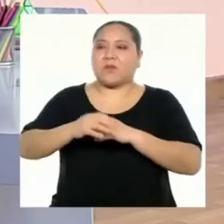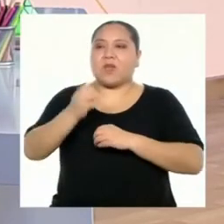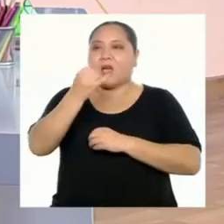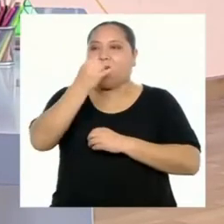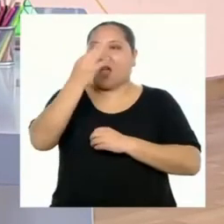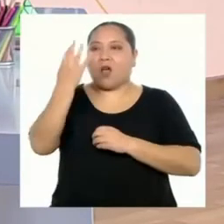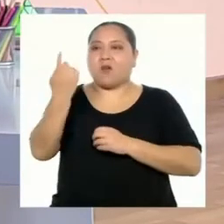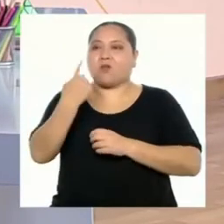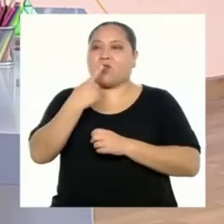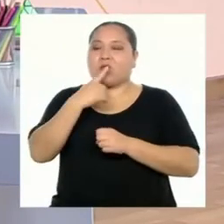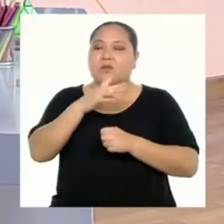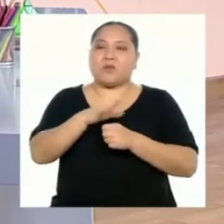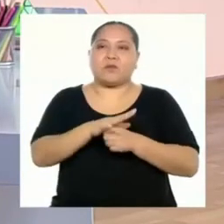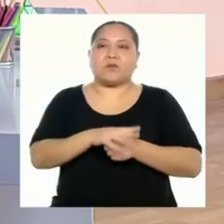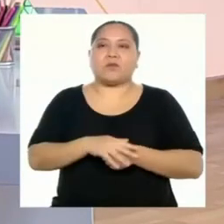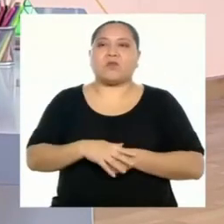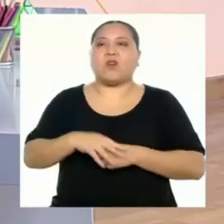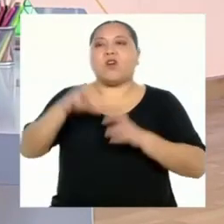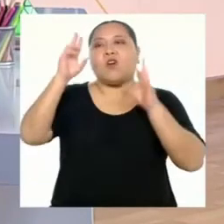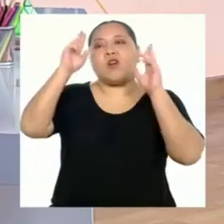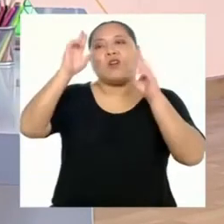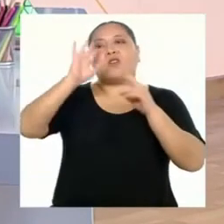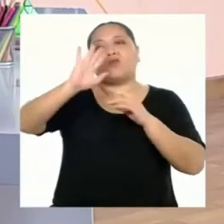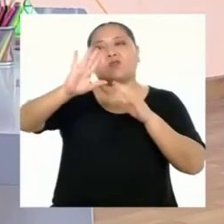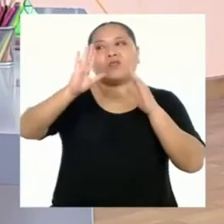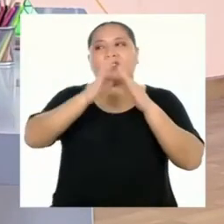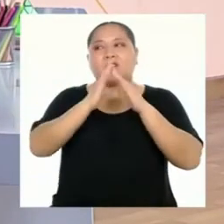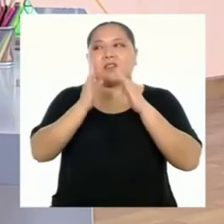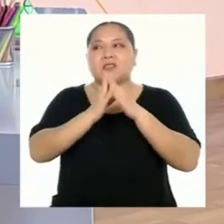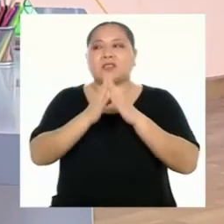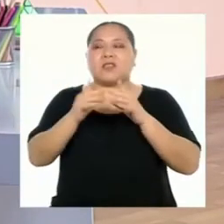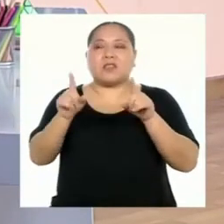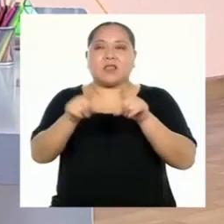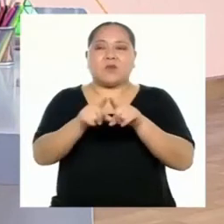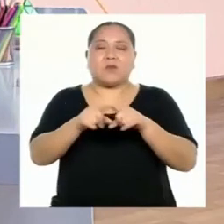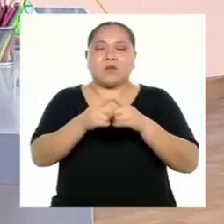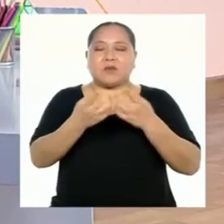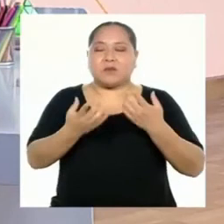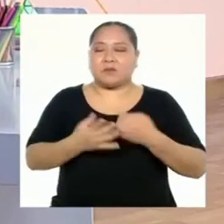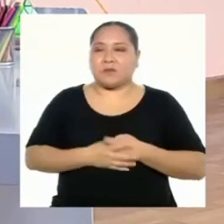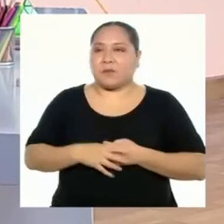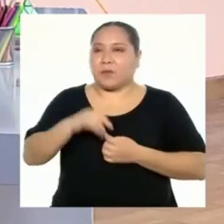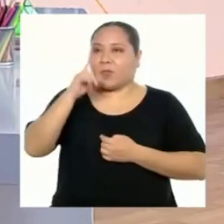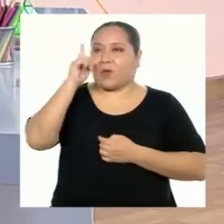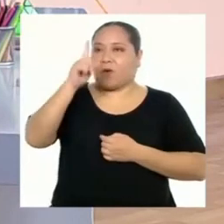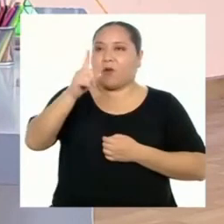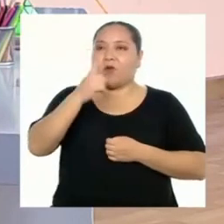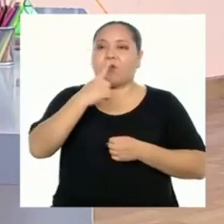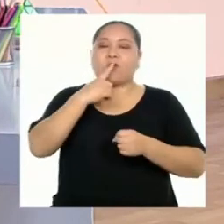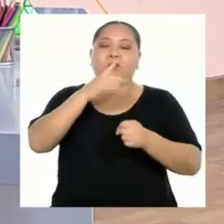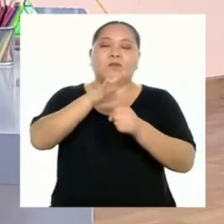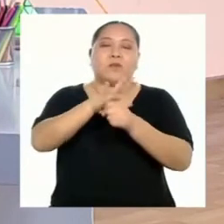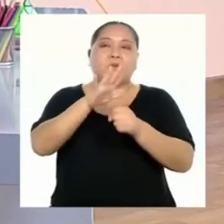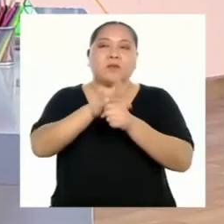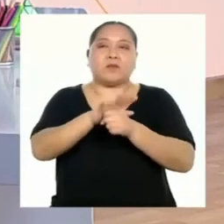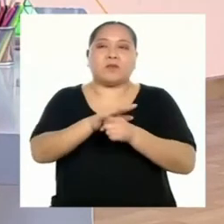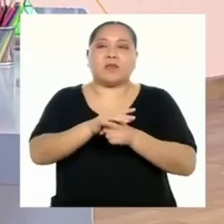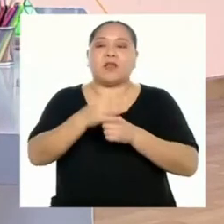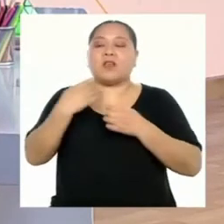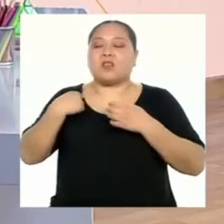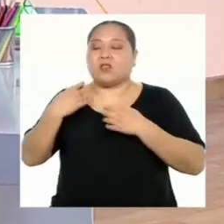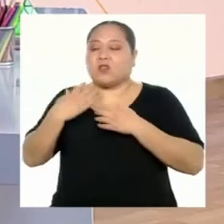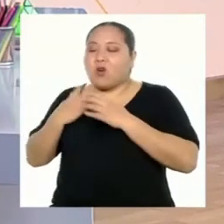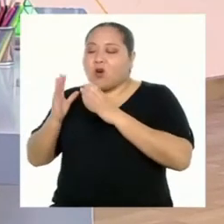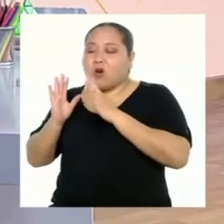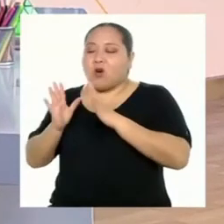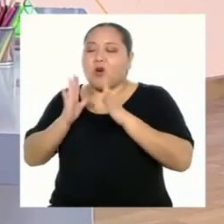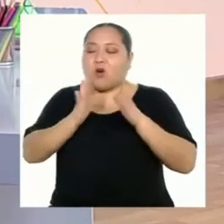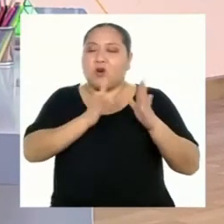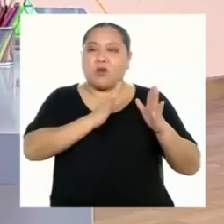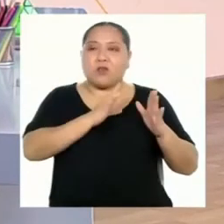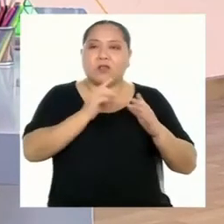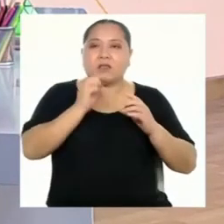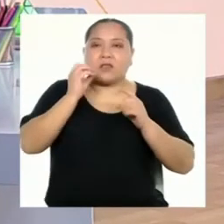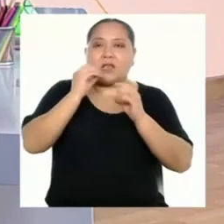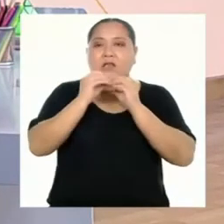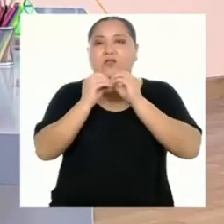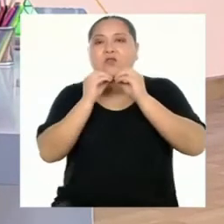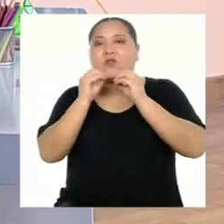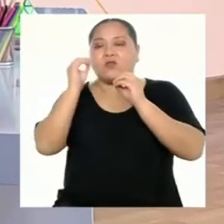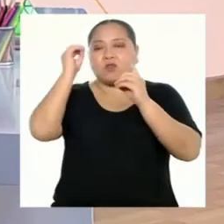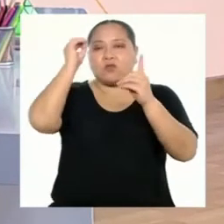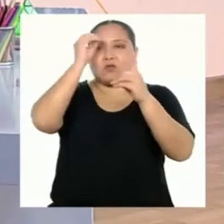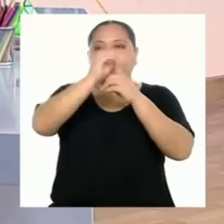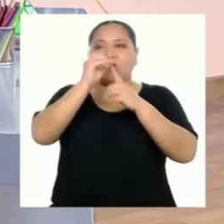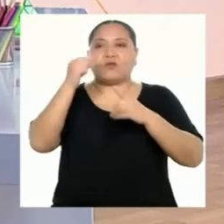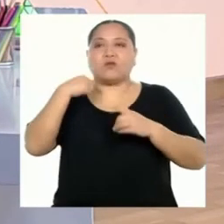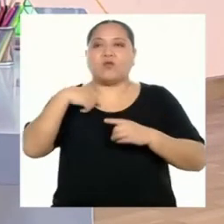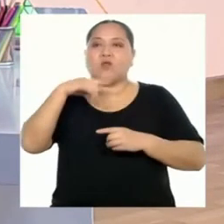algunos compromisos. Espero que ustedes en casa también lo hagan. Uno de mis compromisos es tener más orden en la resolución de los retos.